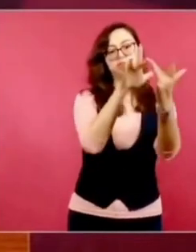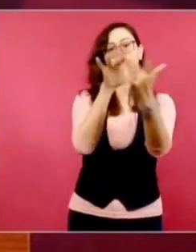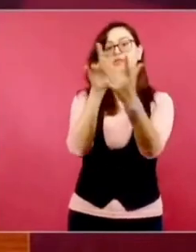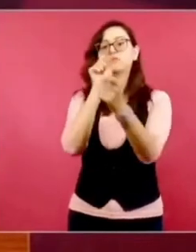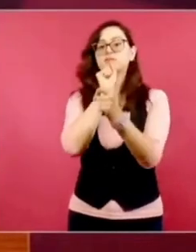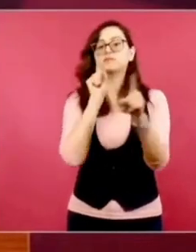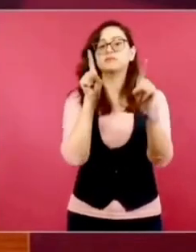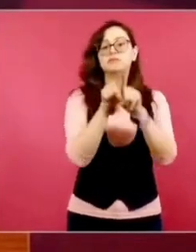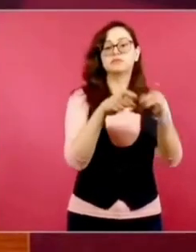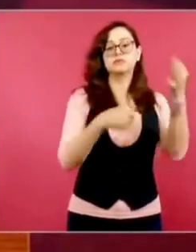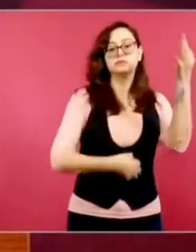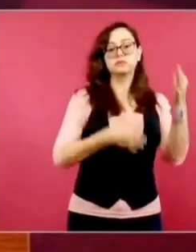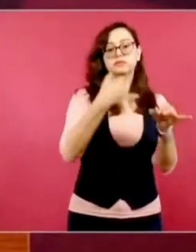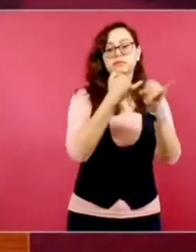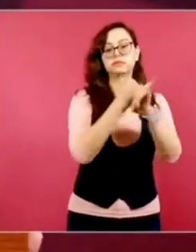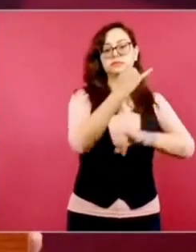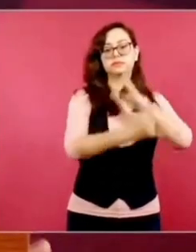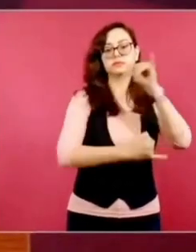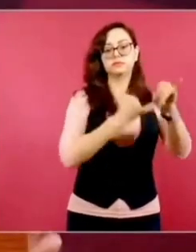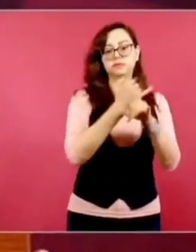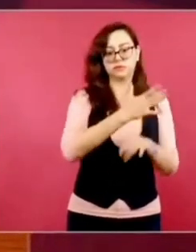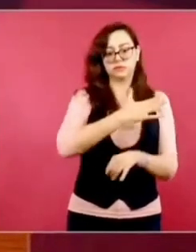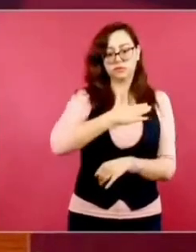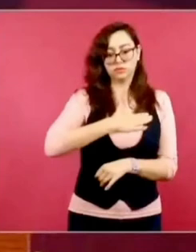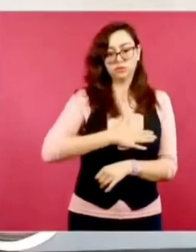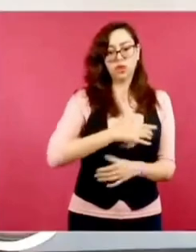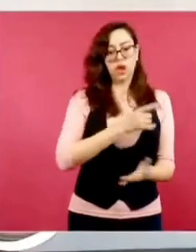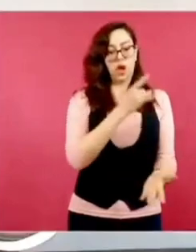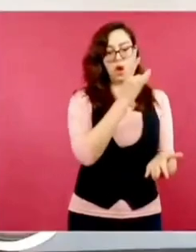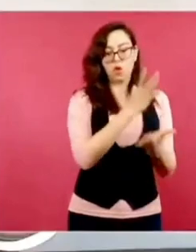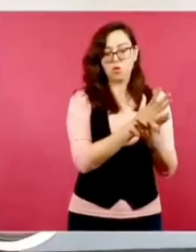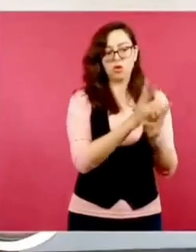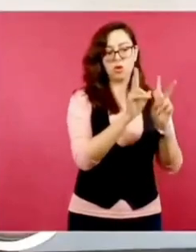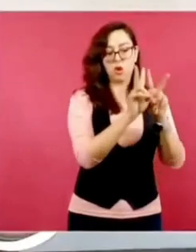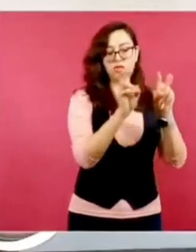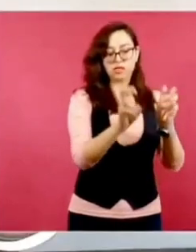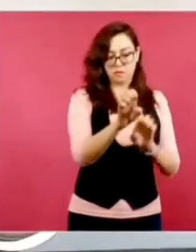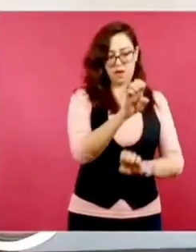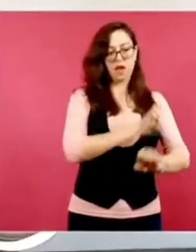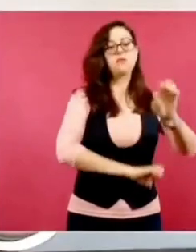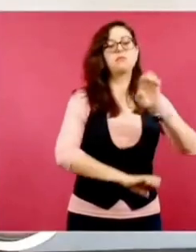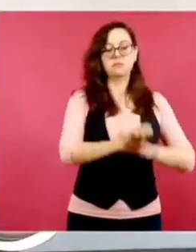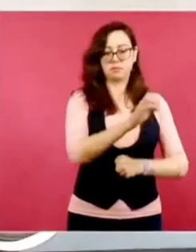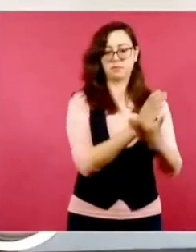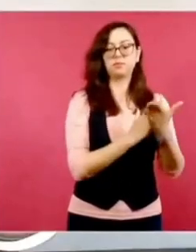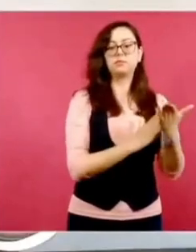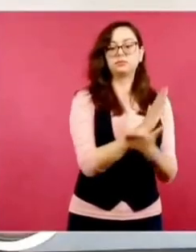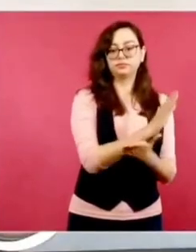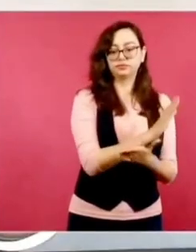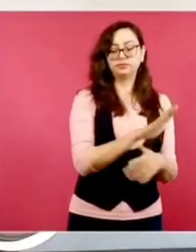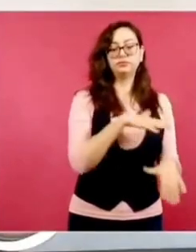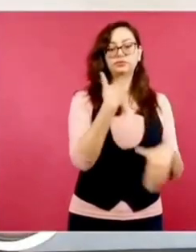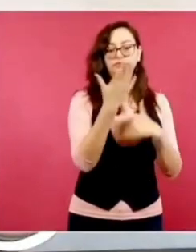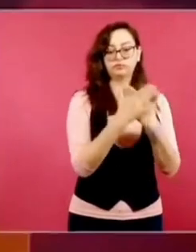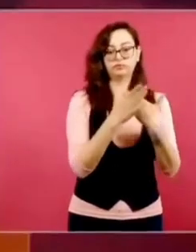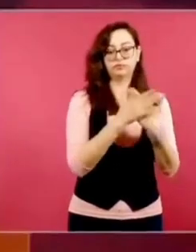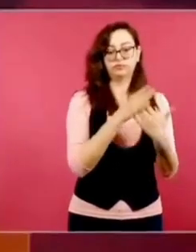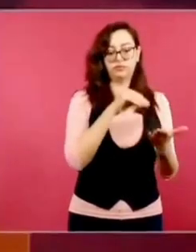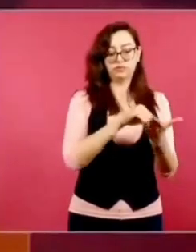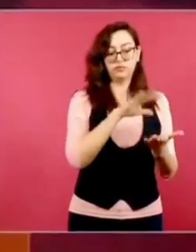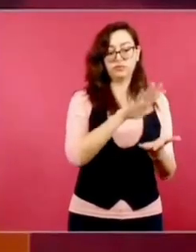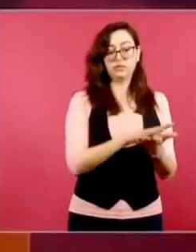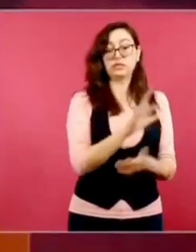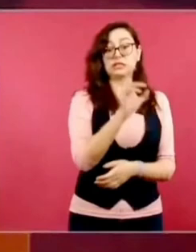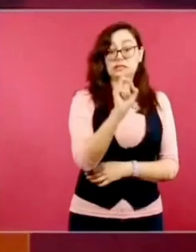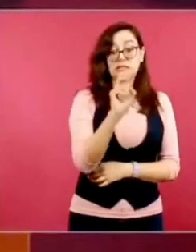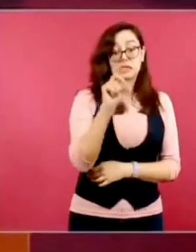de Justicia, que solamente ve el caso de la violación de nuestras dependencias, porque la audiencia va a ser el 30 de abril. Y ahí